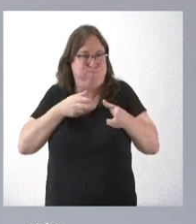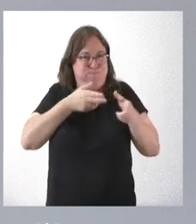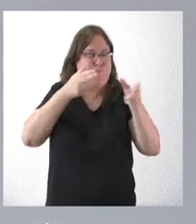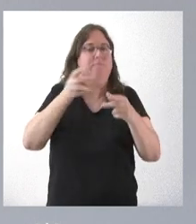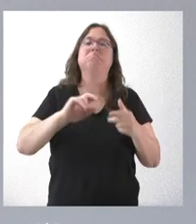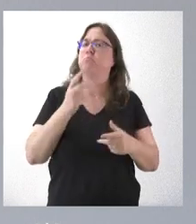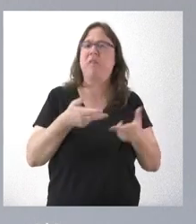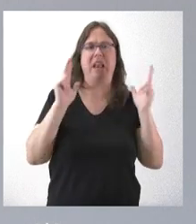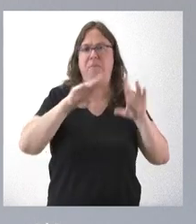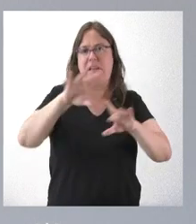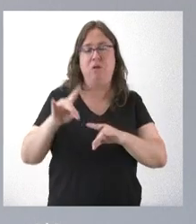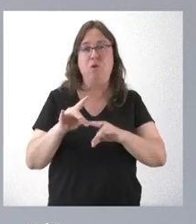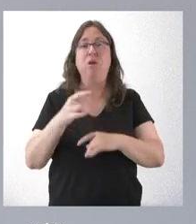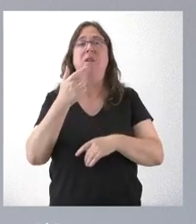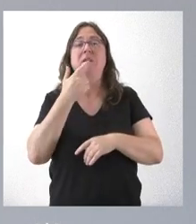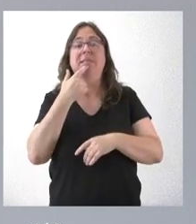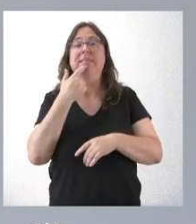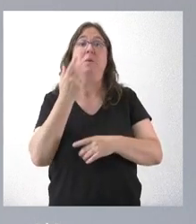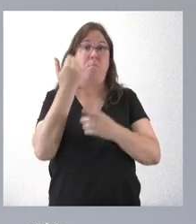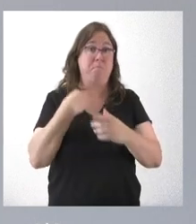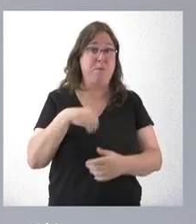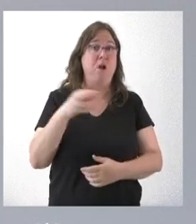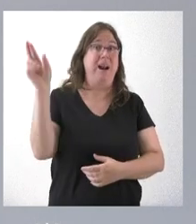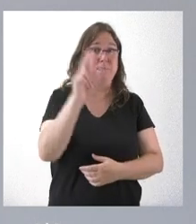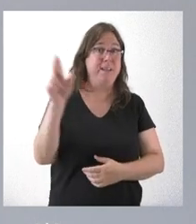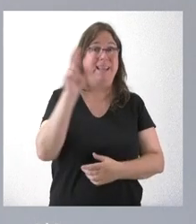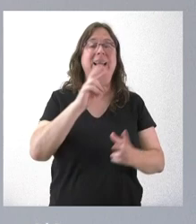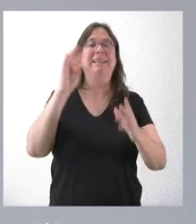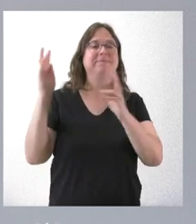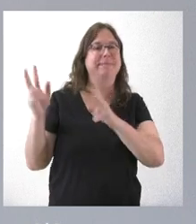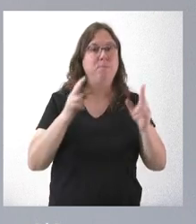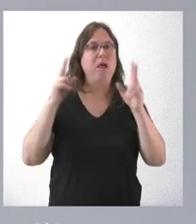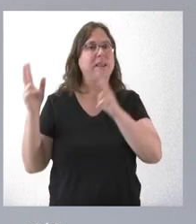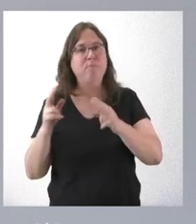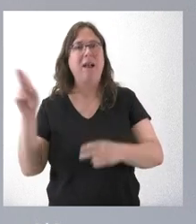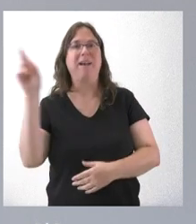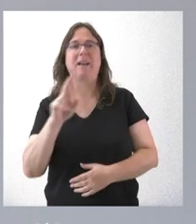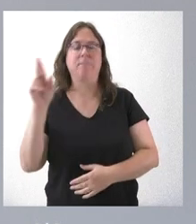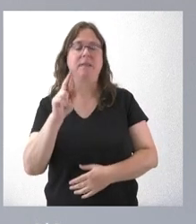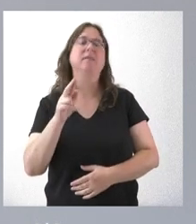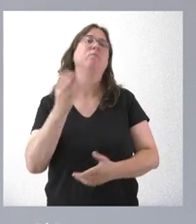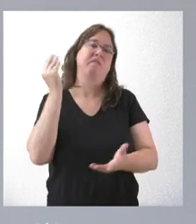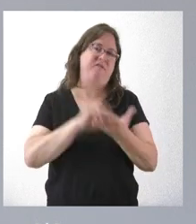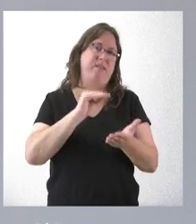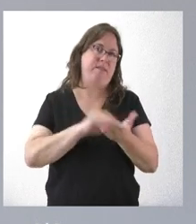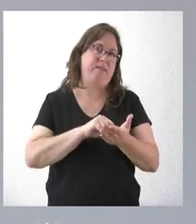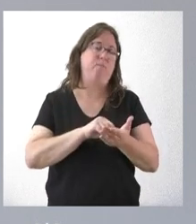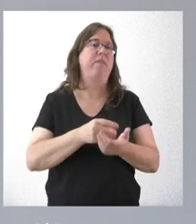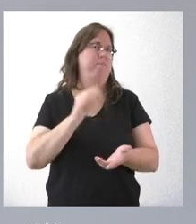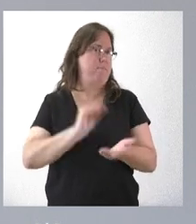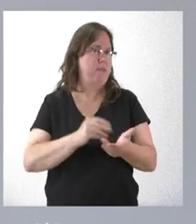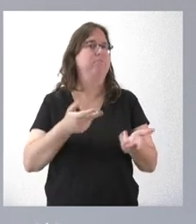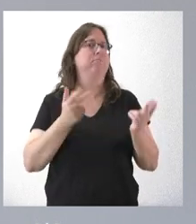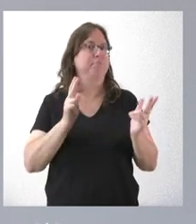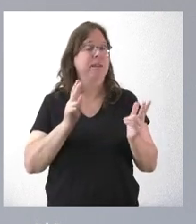también la prohibición de repetir en una misma mancha una temporada estas actividades, por lo tanto, se facilita que sea por más veces y que se